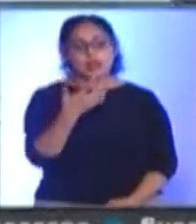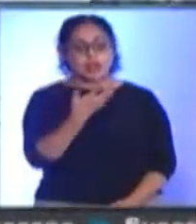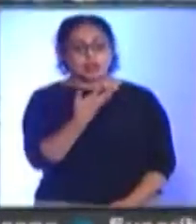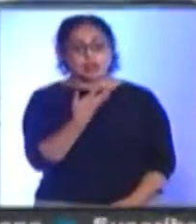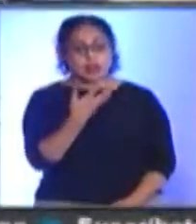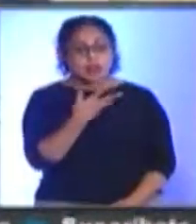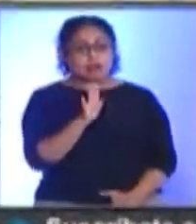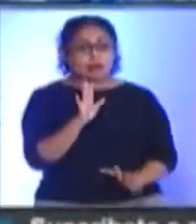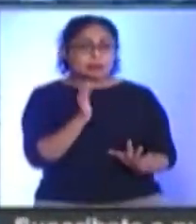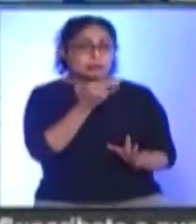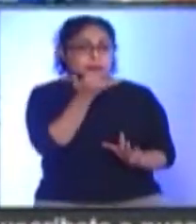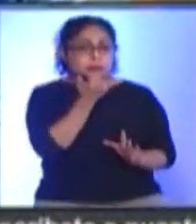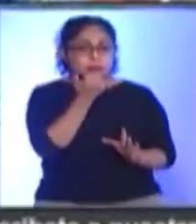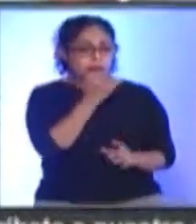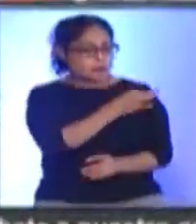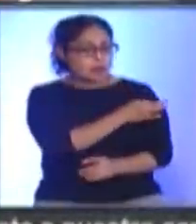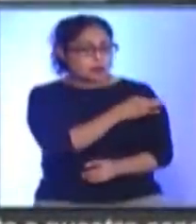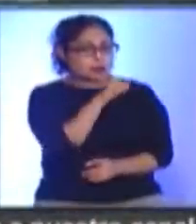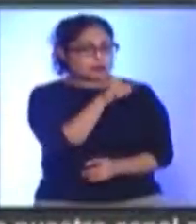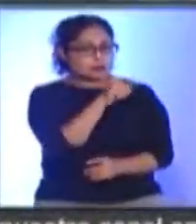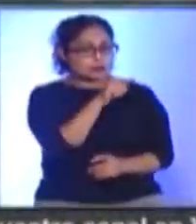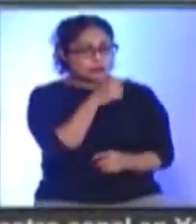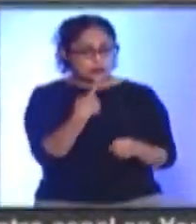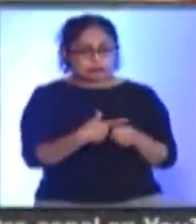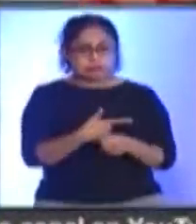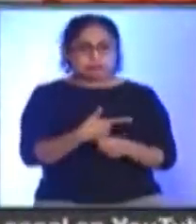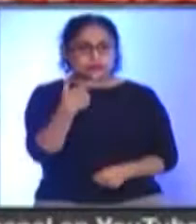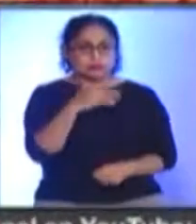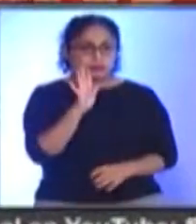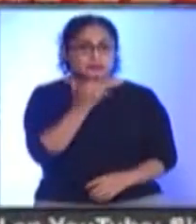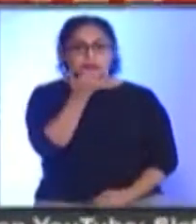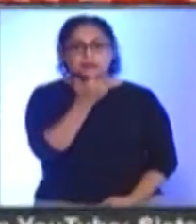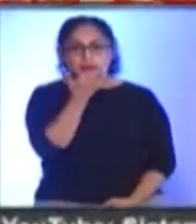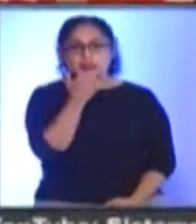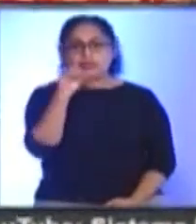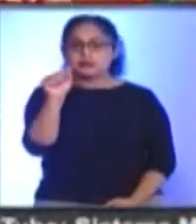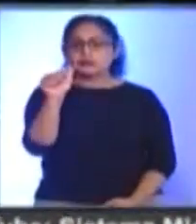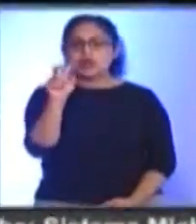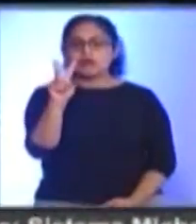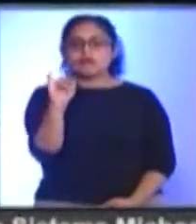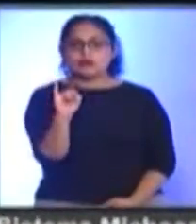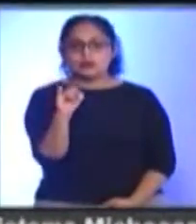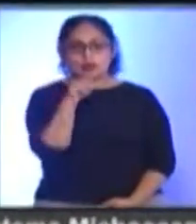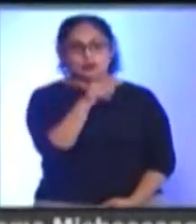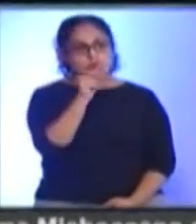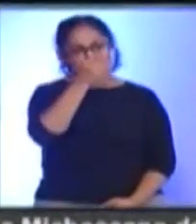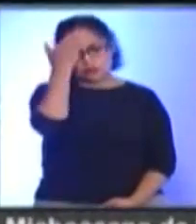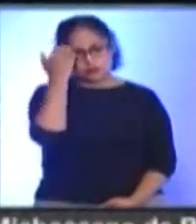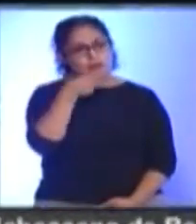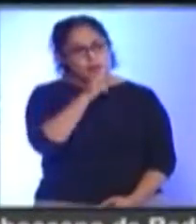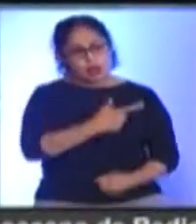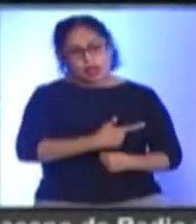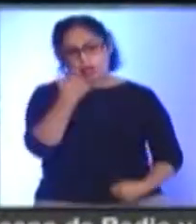Supuestamente atribuibles a la vacunación O inmunización Lo que se conoce como ESABI De los cuales Doce son de gravedad